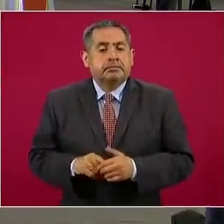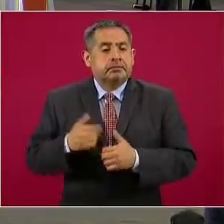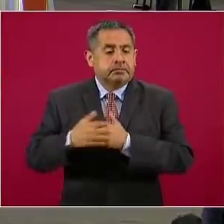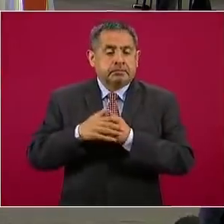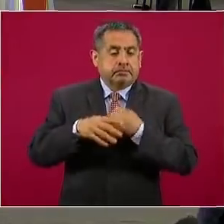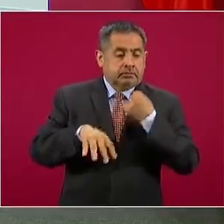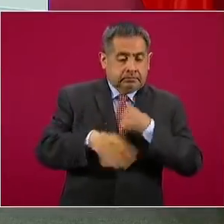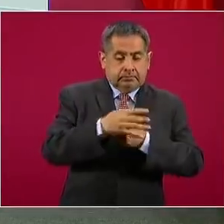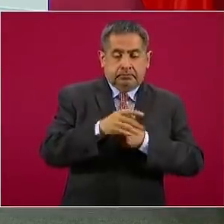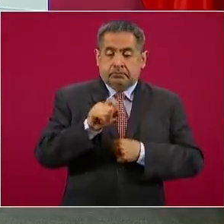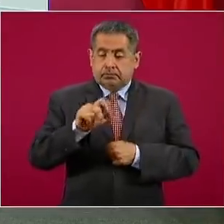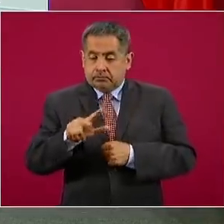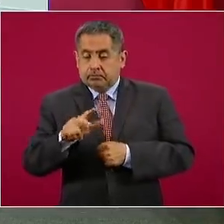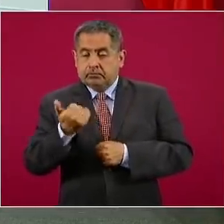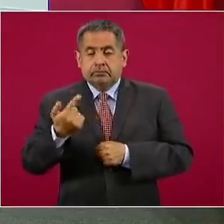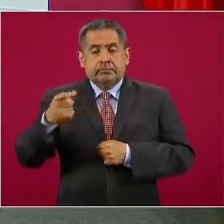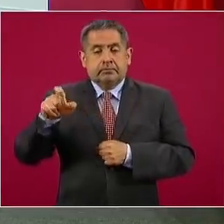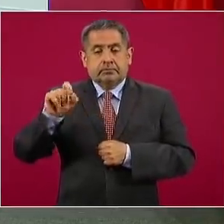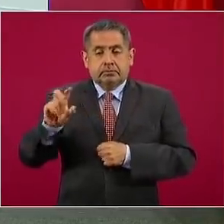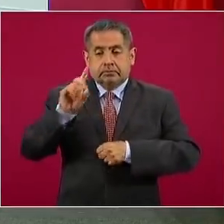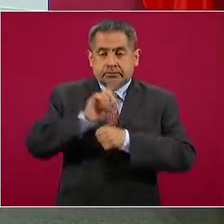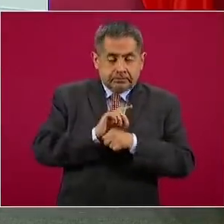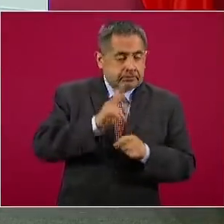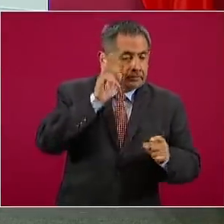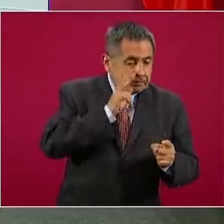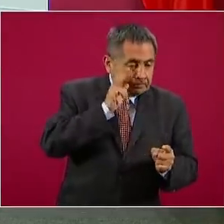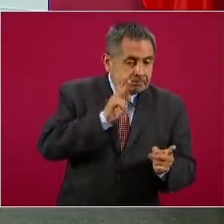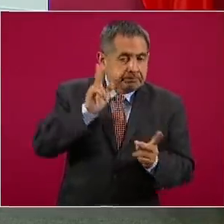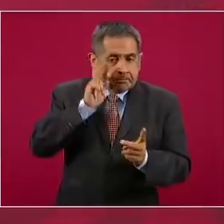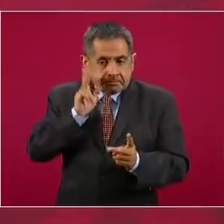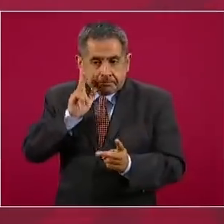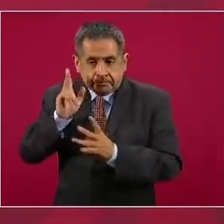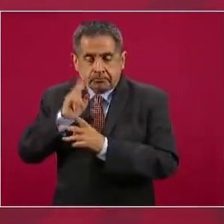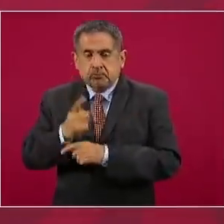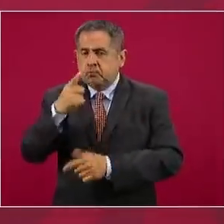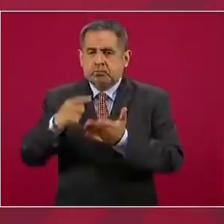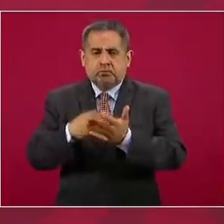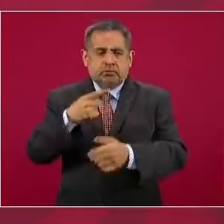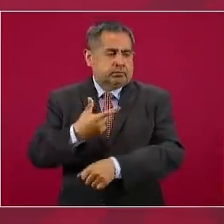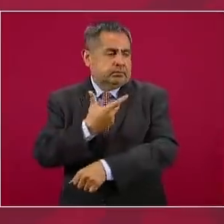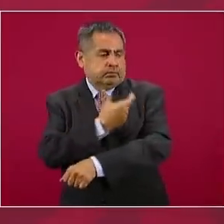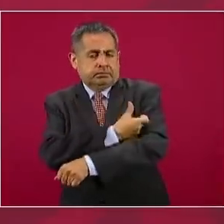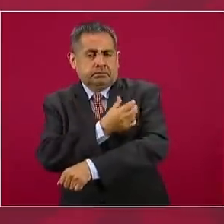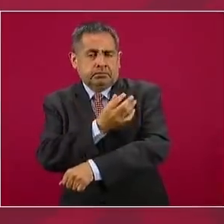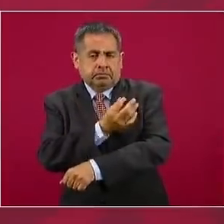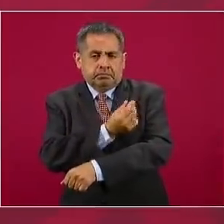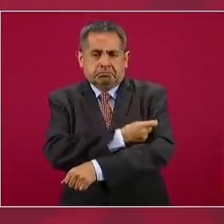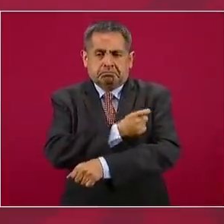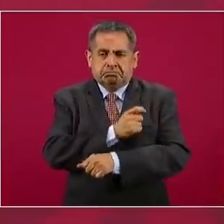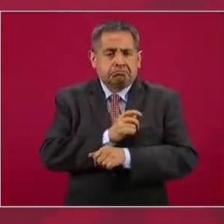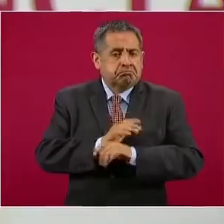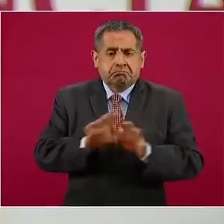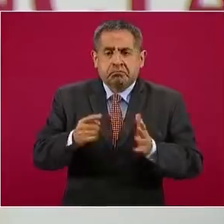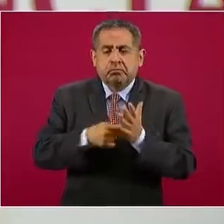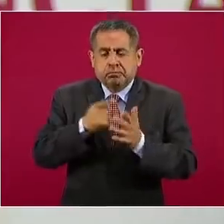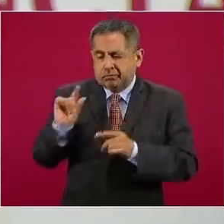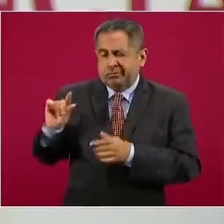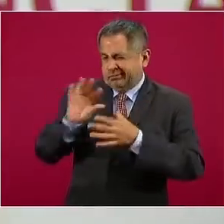14, a los 28 y a los 120 días. Es una sola dosis, ya les platicarán ahora algunos detalles.